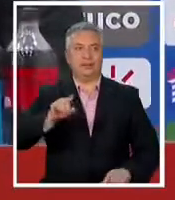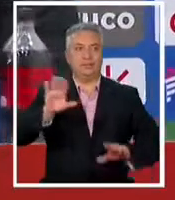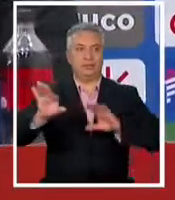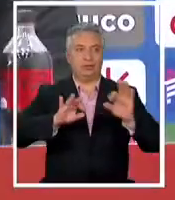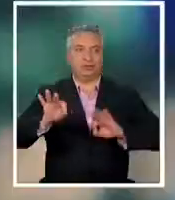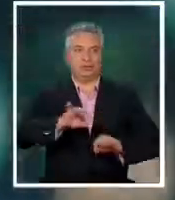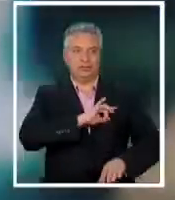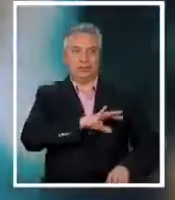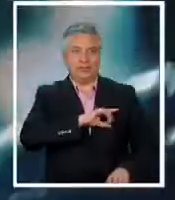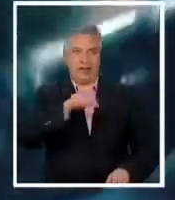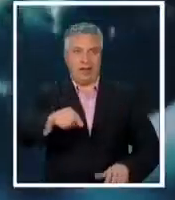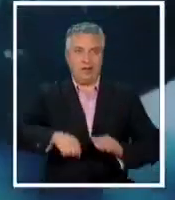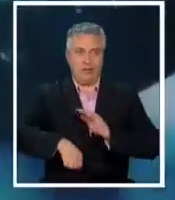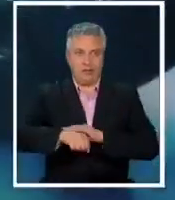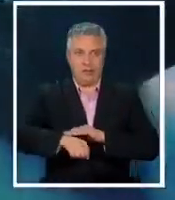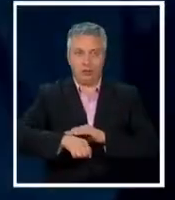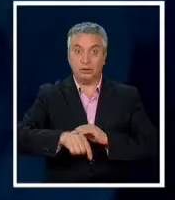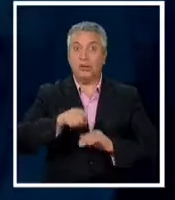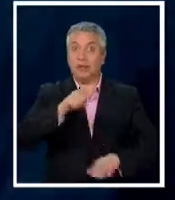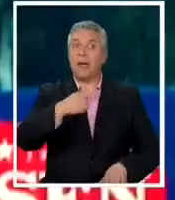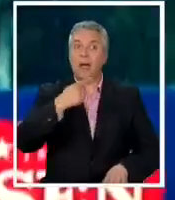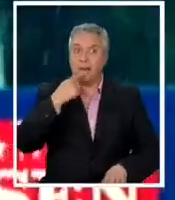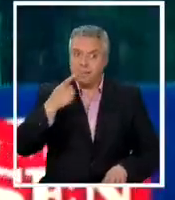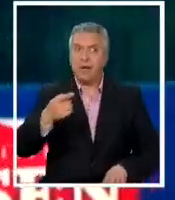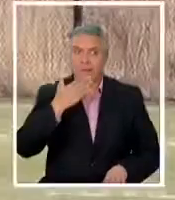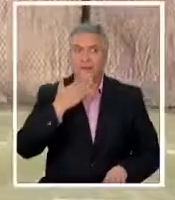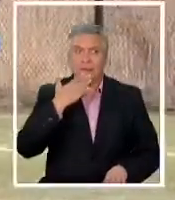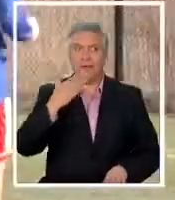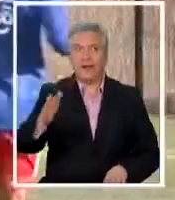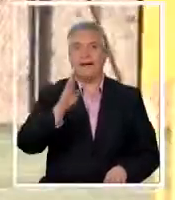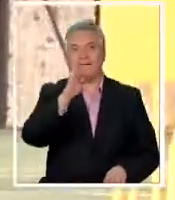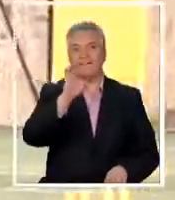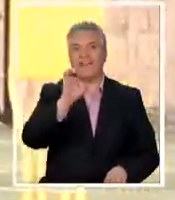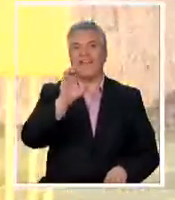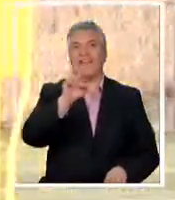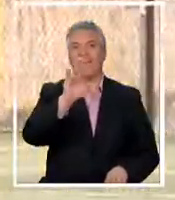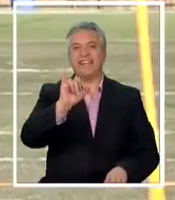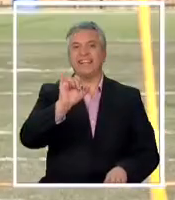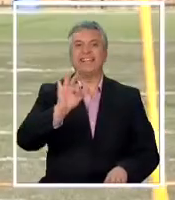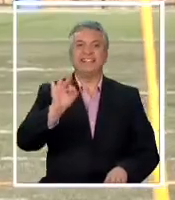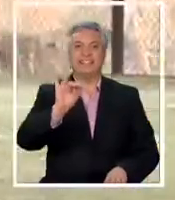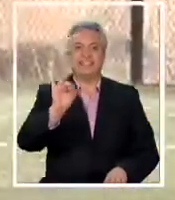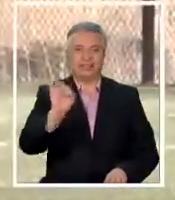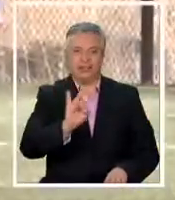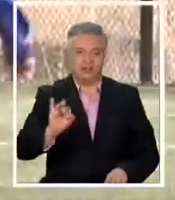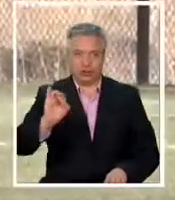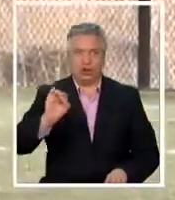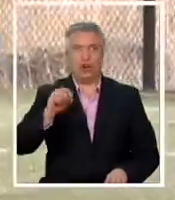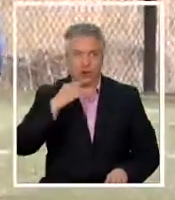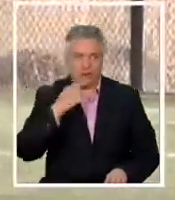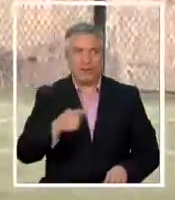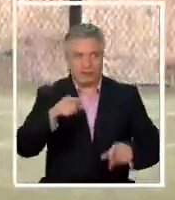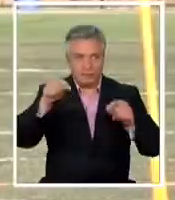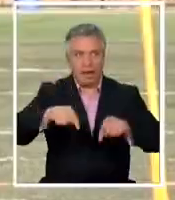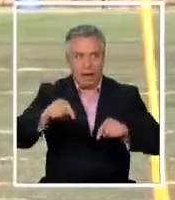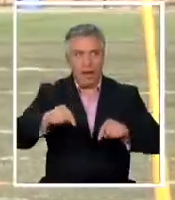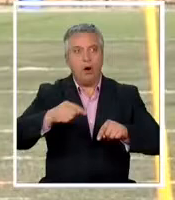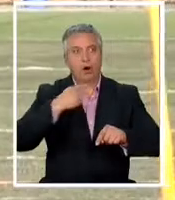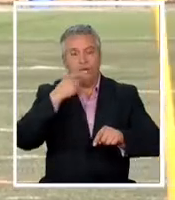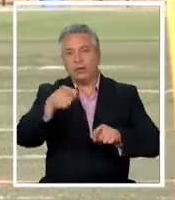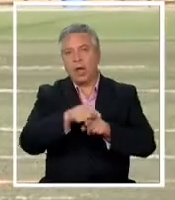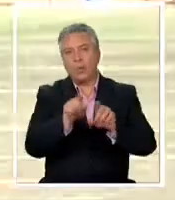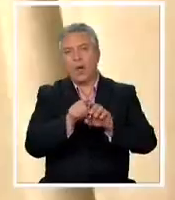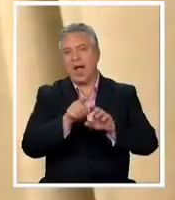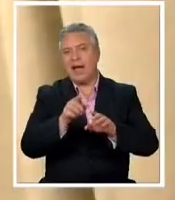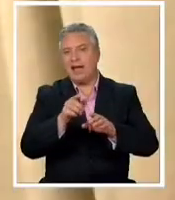chilena de fútbol Chilaverde también tuvo palabras para Eduardo Berizzo recordemos que el Toto fue despedido de la selección paraguaya por malos